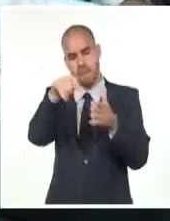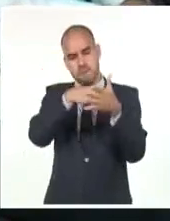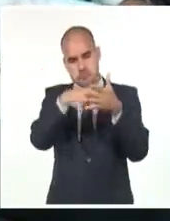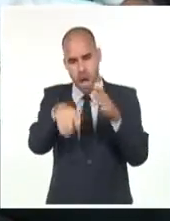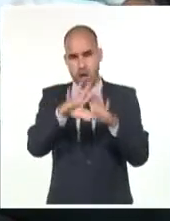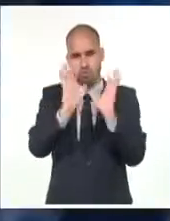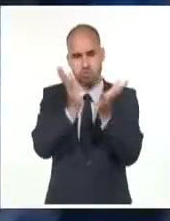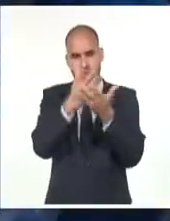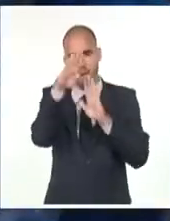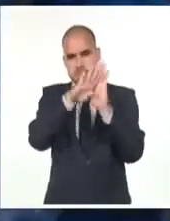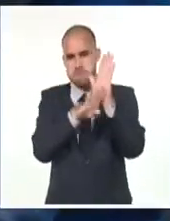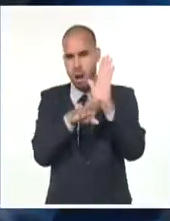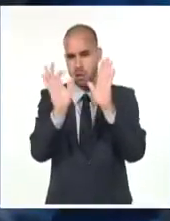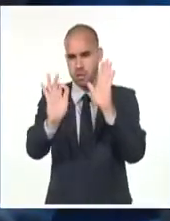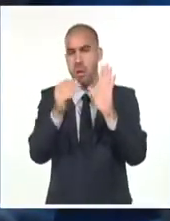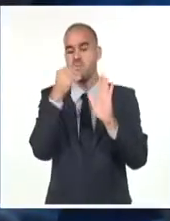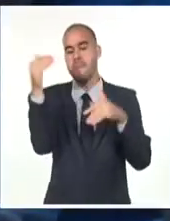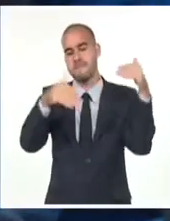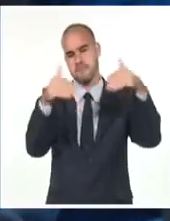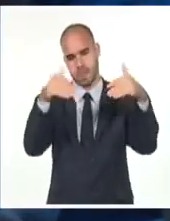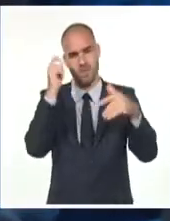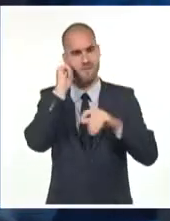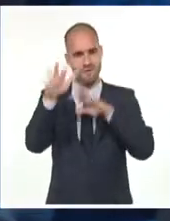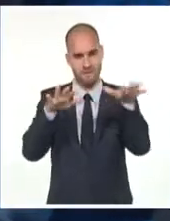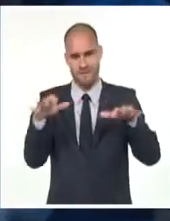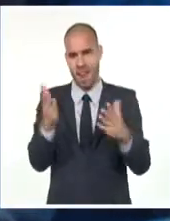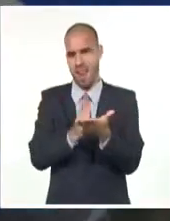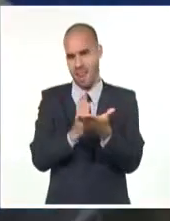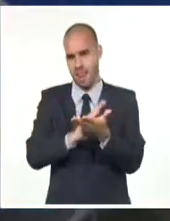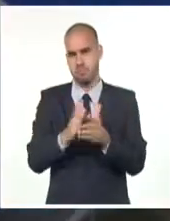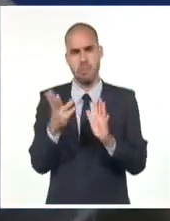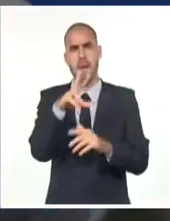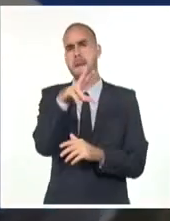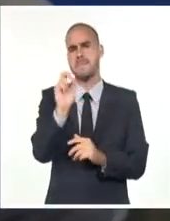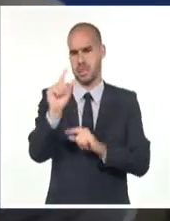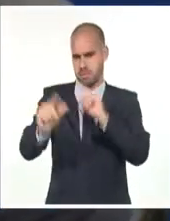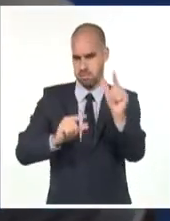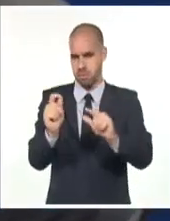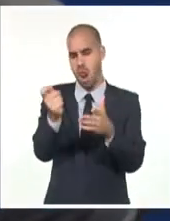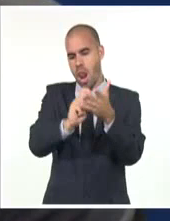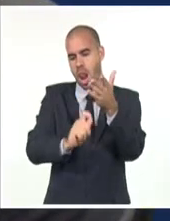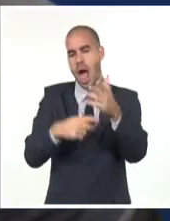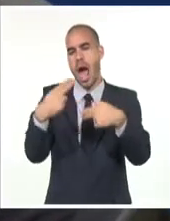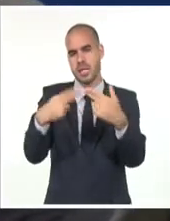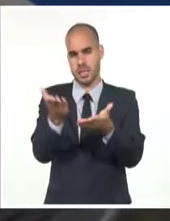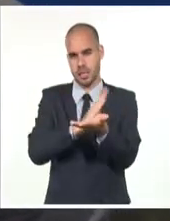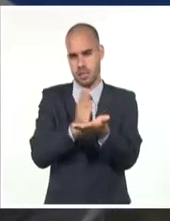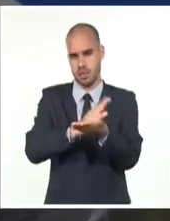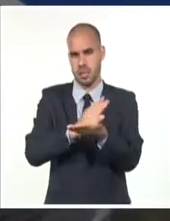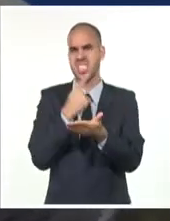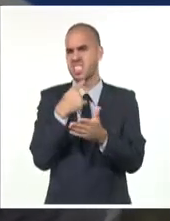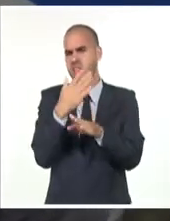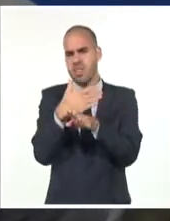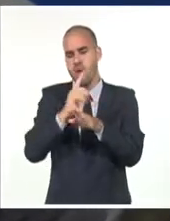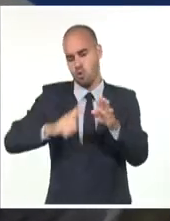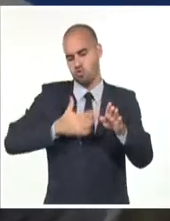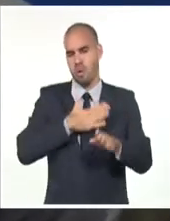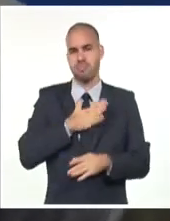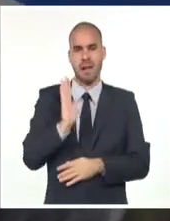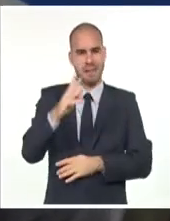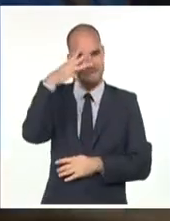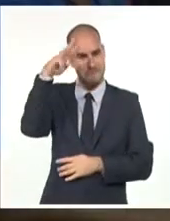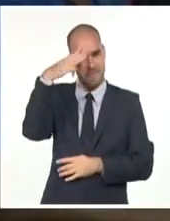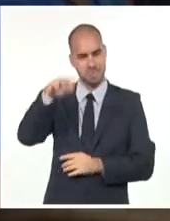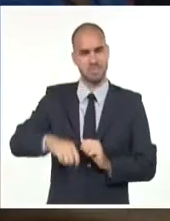incluye la participación en la Feria del Libro de La Habana de más de 20 autores mexicanos que muestran diferentes caras de la cultura de esa nación,